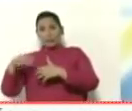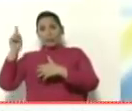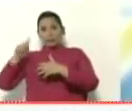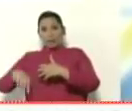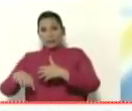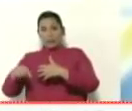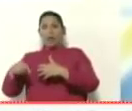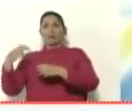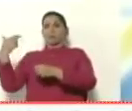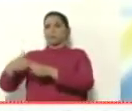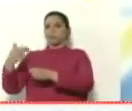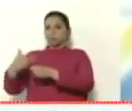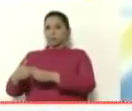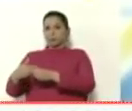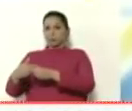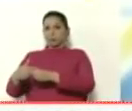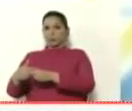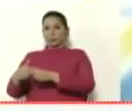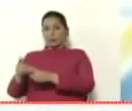petrolera